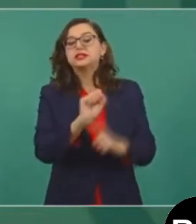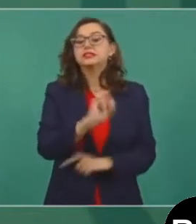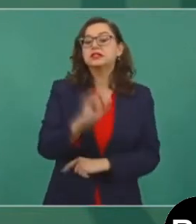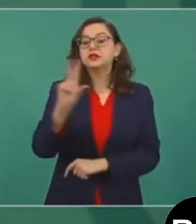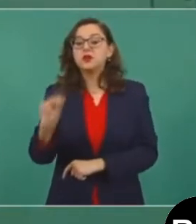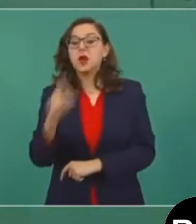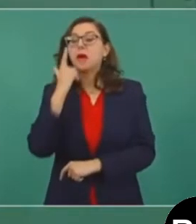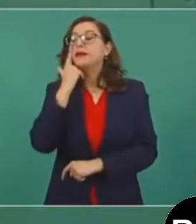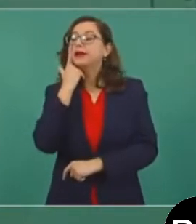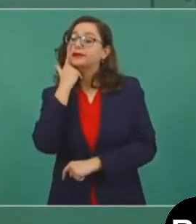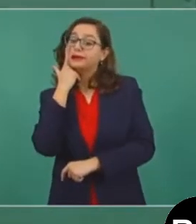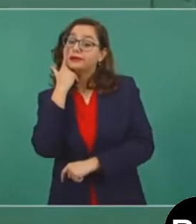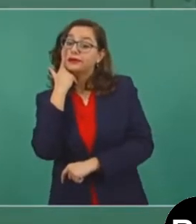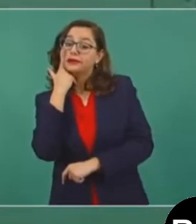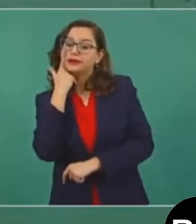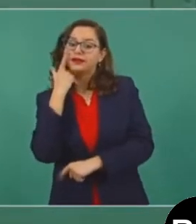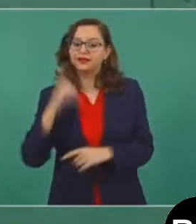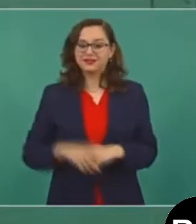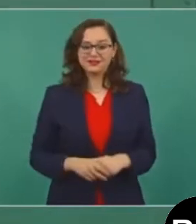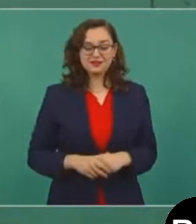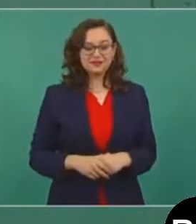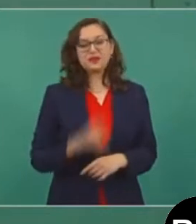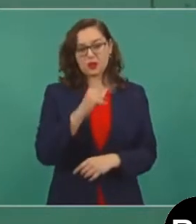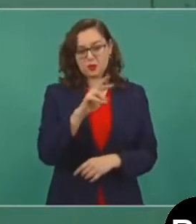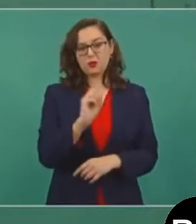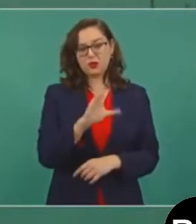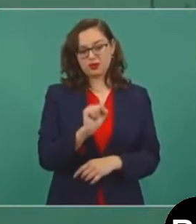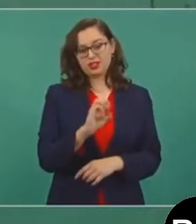Palabras más, palabras menos. Eso es lo que plantea el proceso.